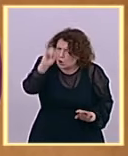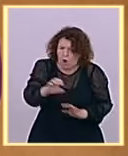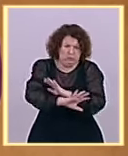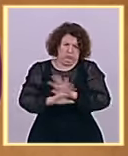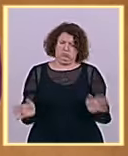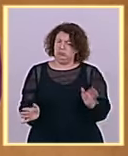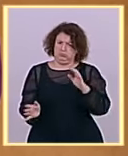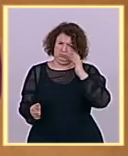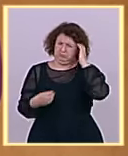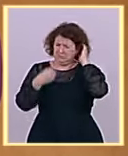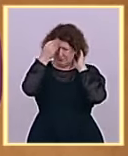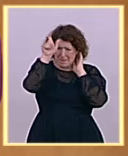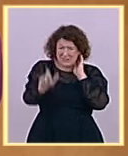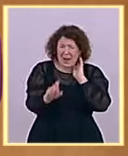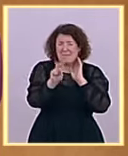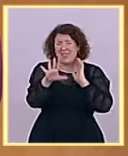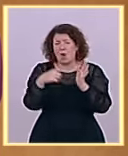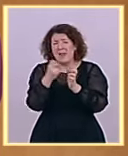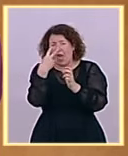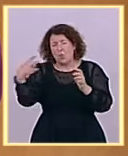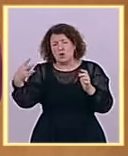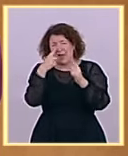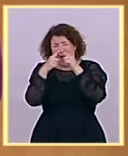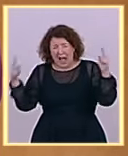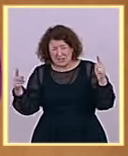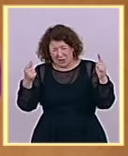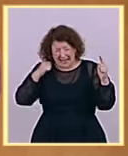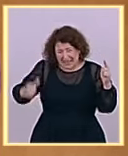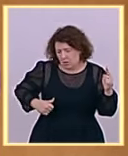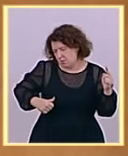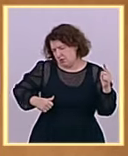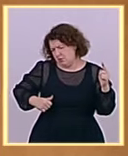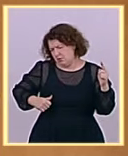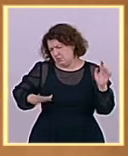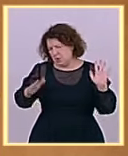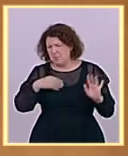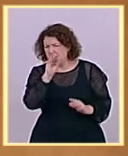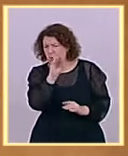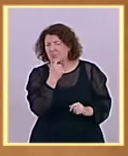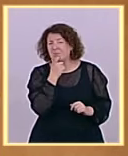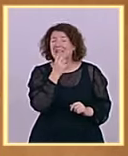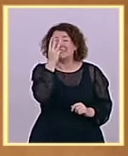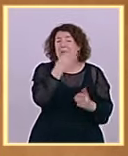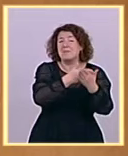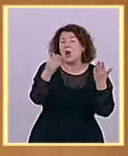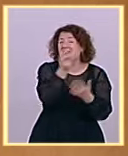Popular piensa que si alguien tiene un patrimonio de tres millones de euros, es rico o para ustedes clase media.